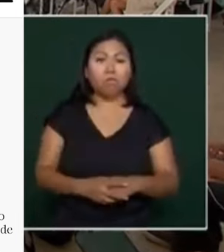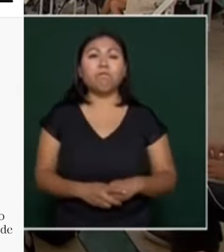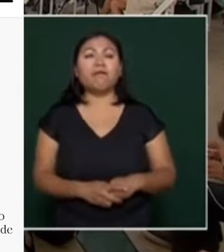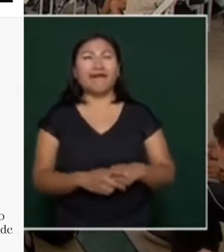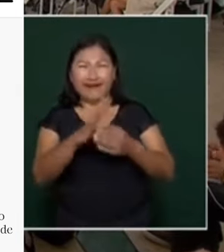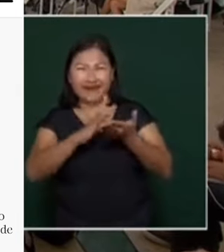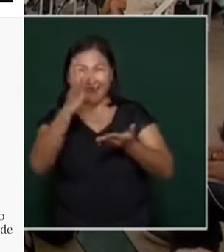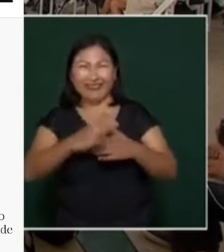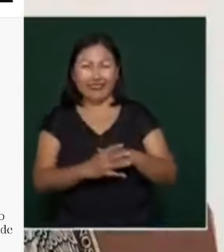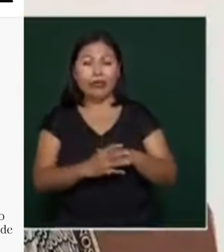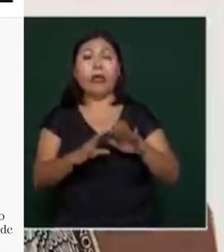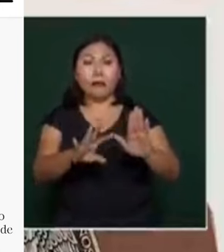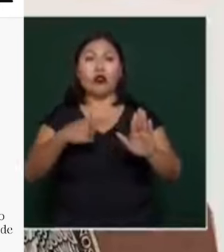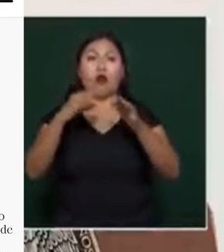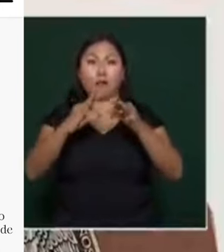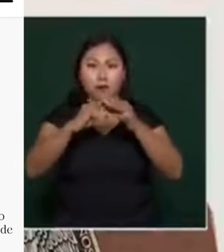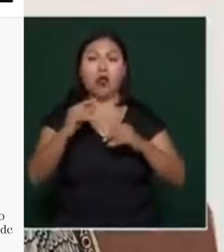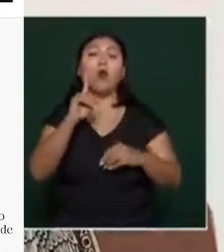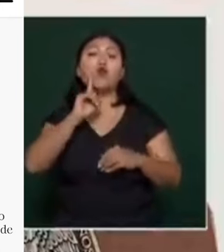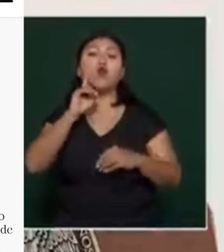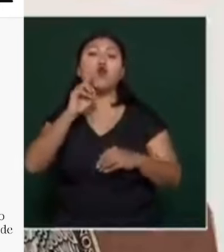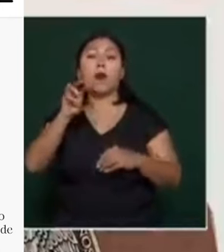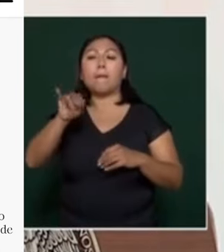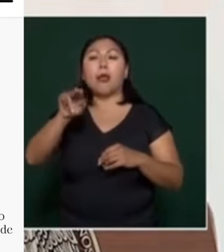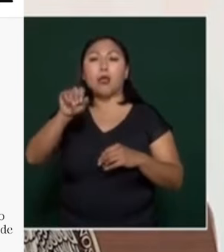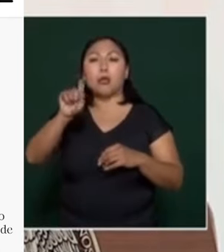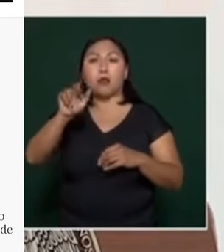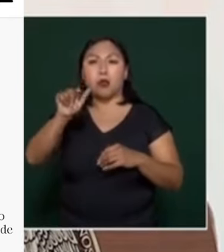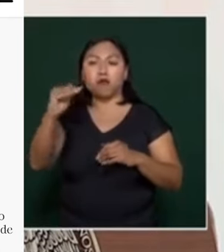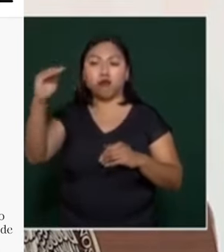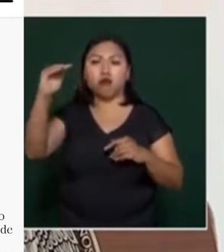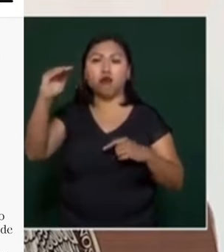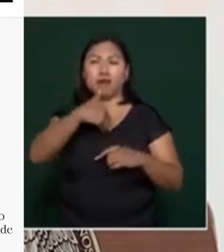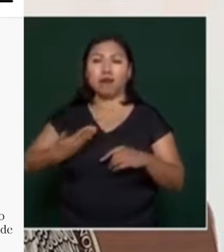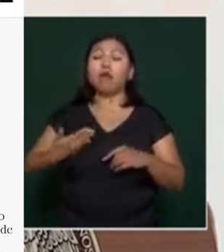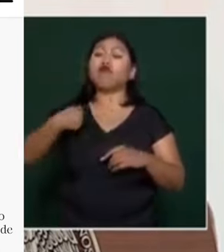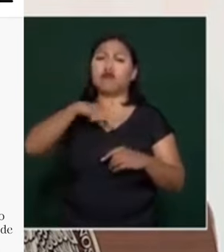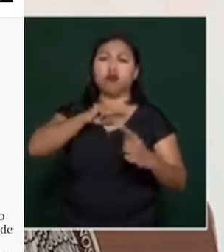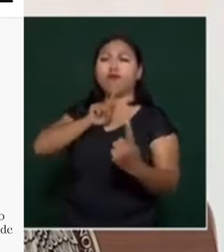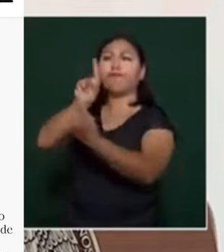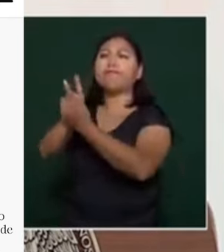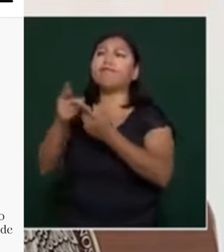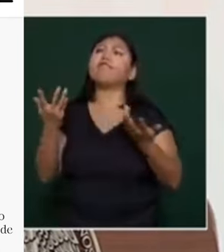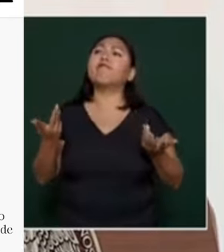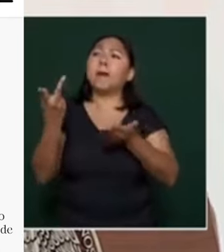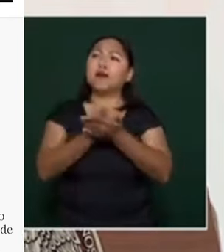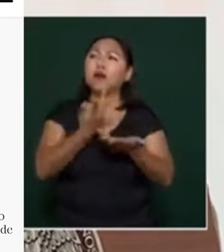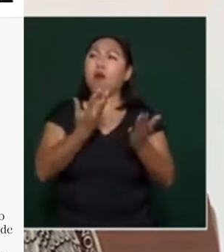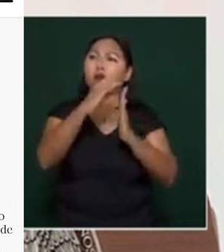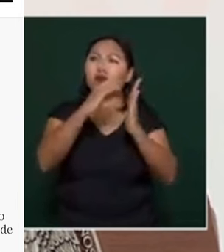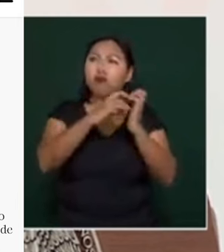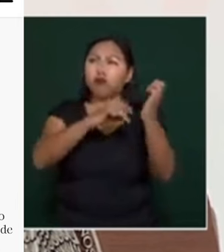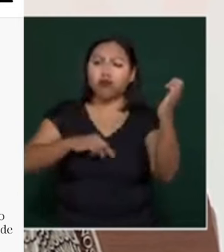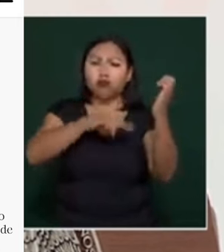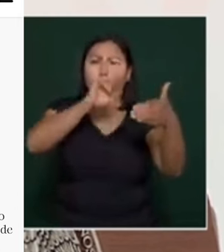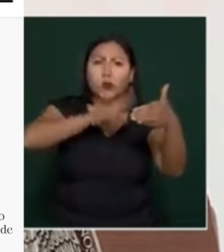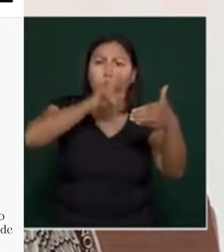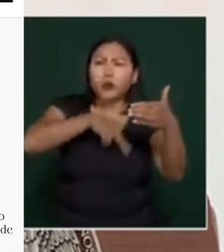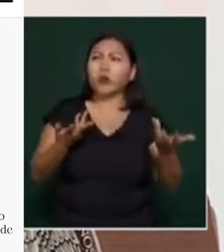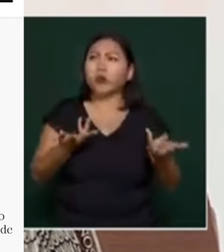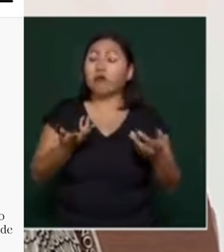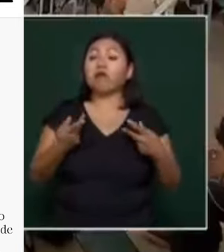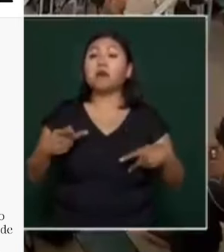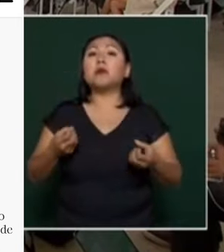señalar que se tuvo un encuentro con la ministra presidenta, se nos informó que derivado de estos amparos y de la acción de inconstitucionalidad que ahora presentó 50 senadores